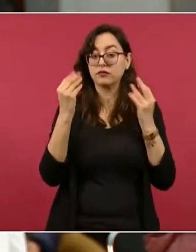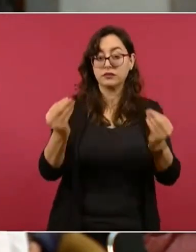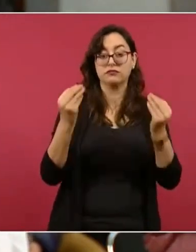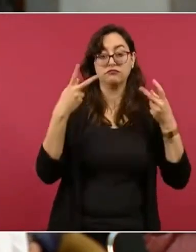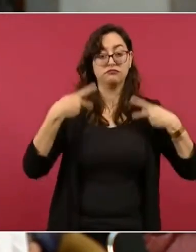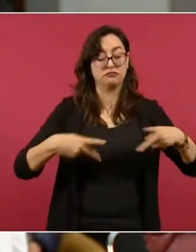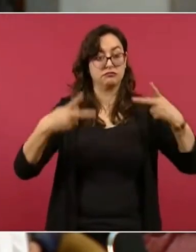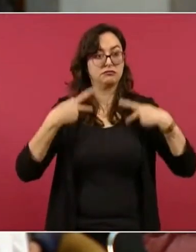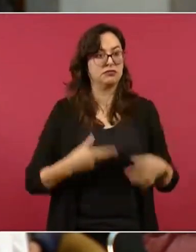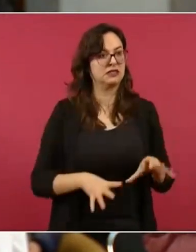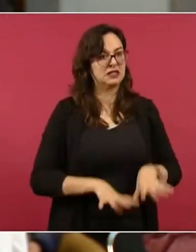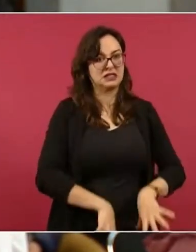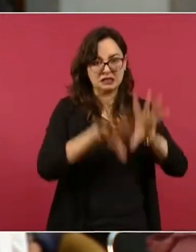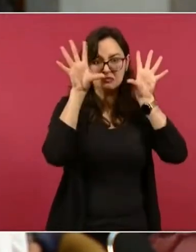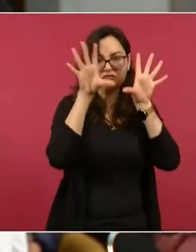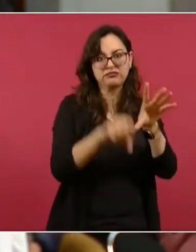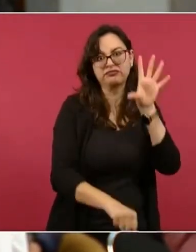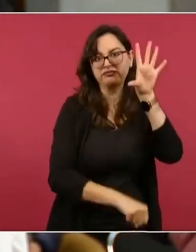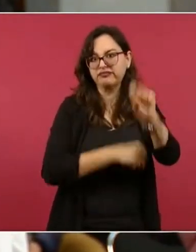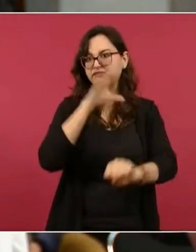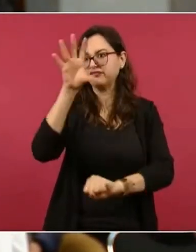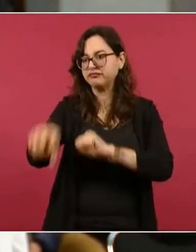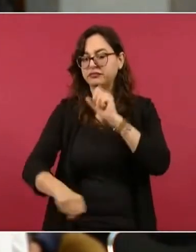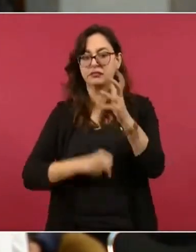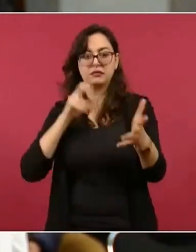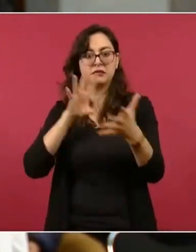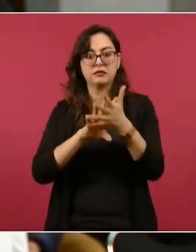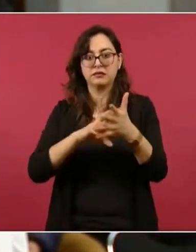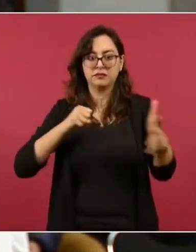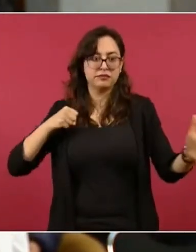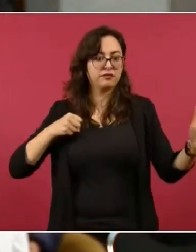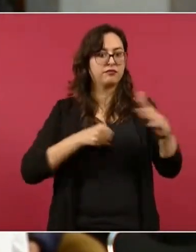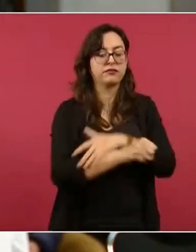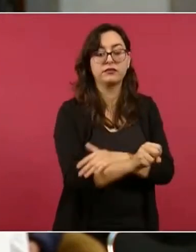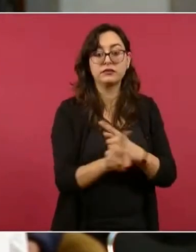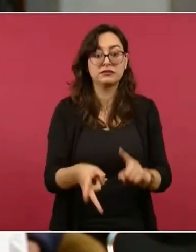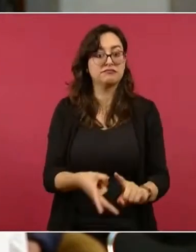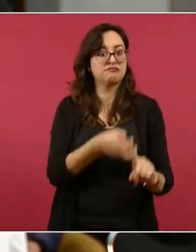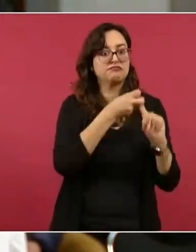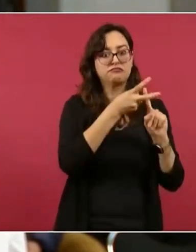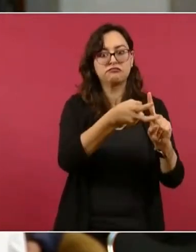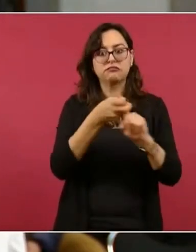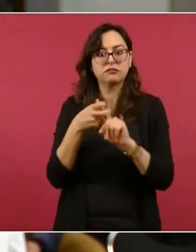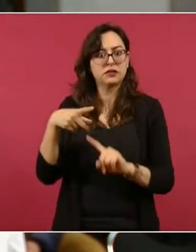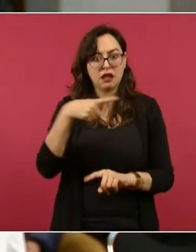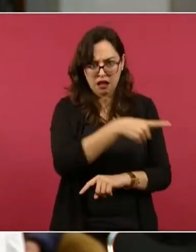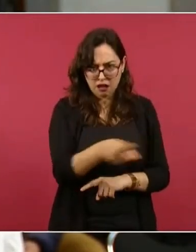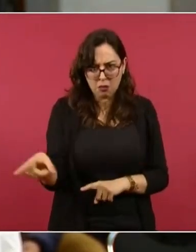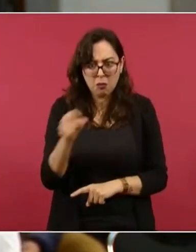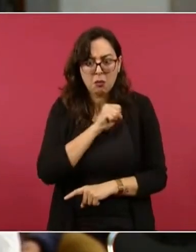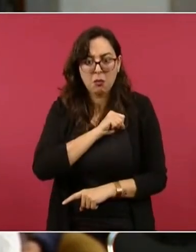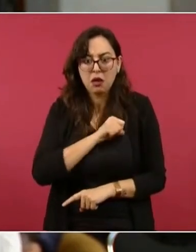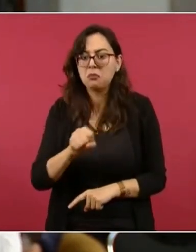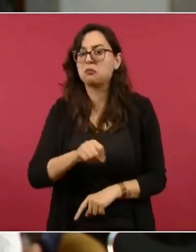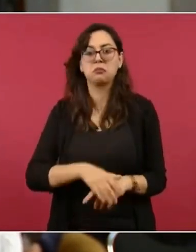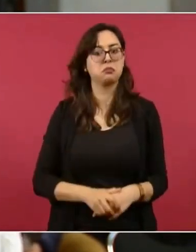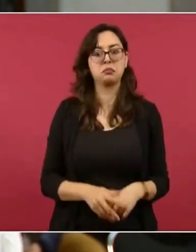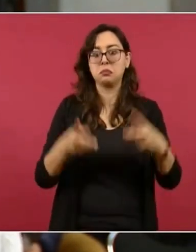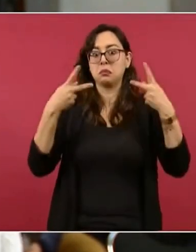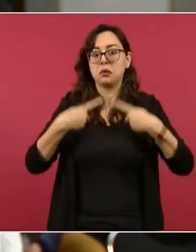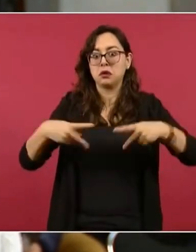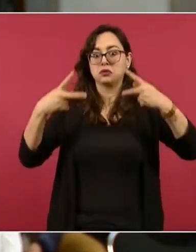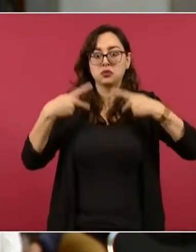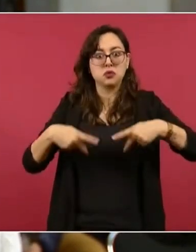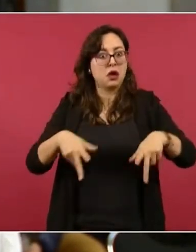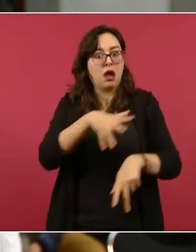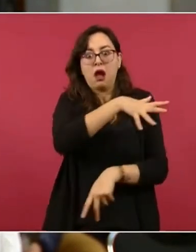encerraban en casas de seguridad por varios días, lo que angustiaba a sus familiares. Eso fue el caso de un ciudadano guerrerense que se encuentra recluido en el